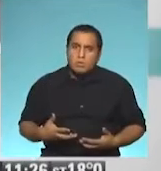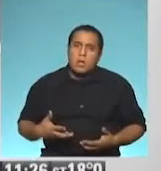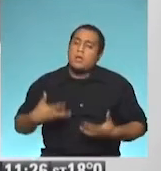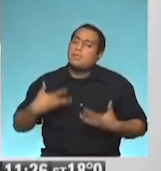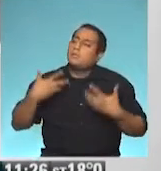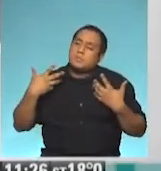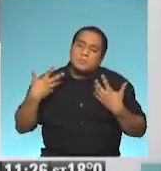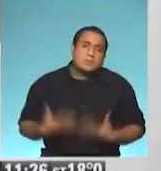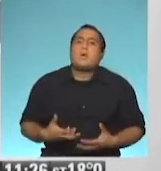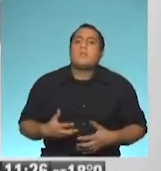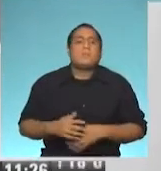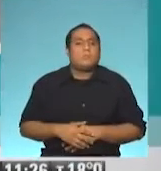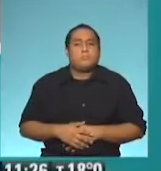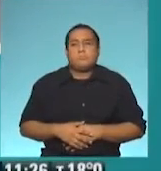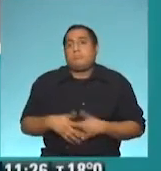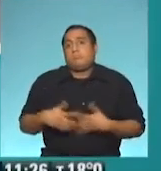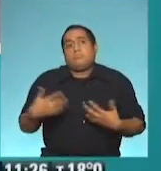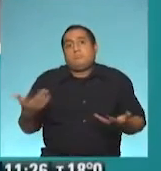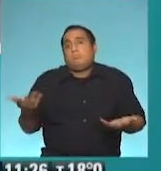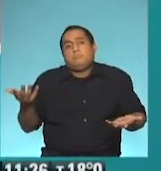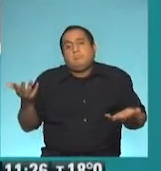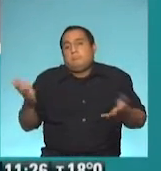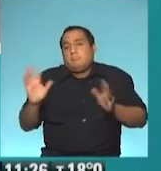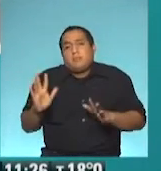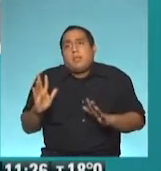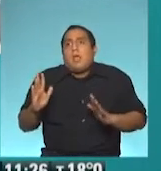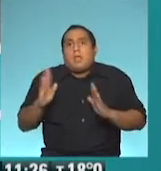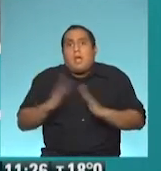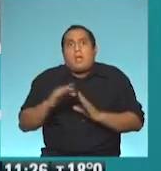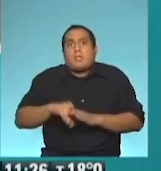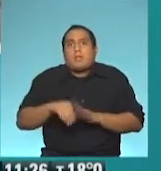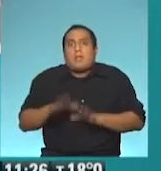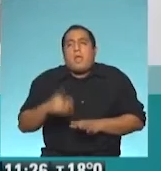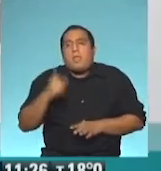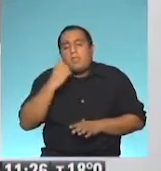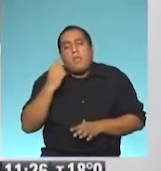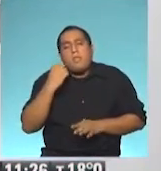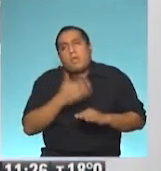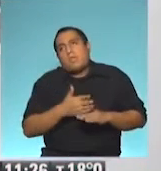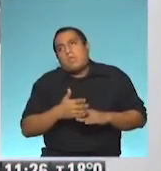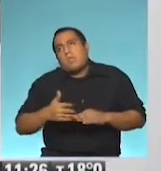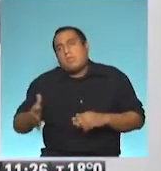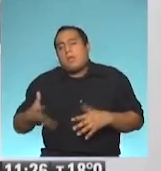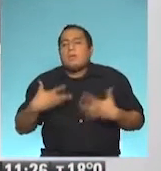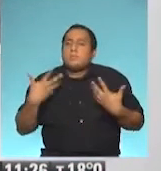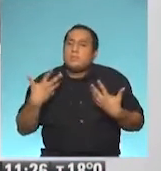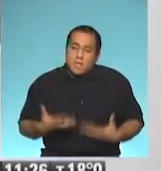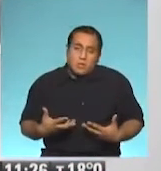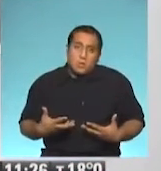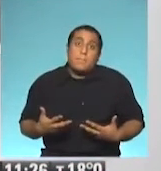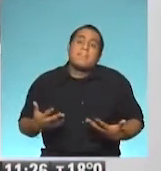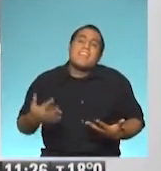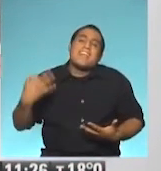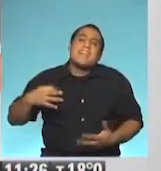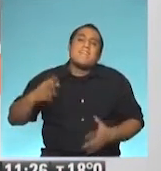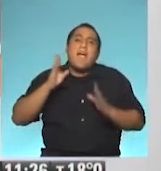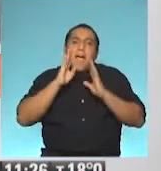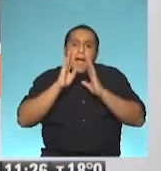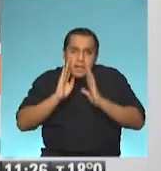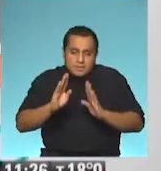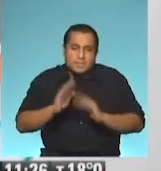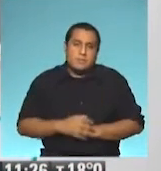producir por justamente ya tantos días de esta situación, ¿no? Entonces, digo, hay que estar atento y,